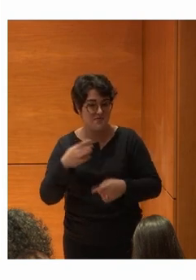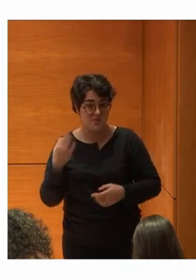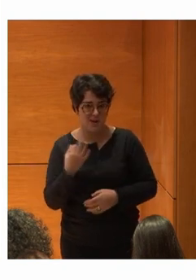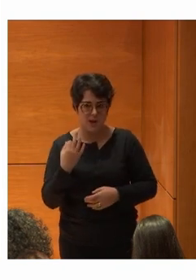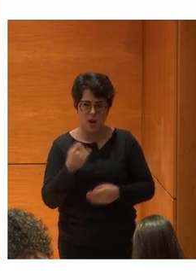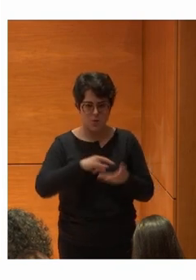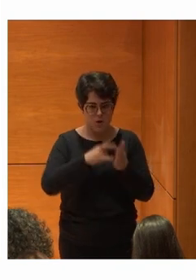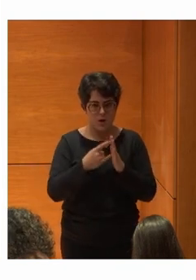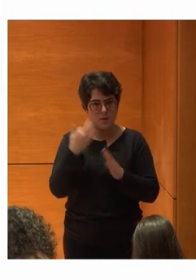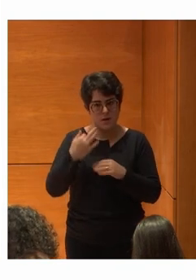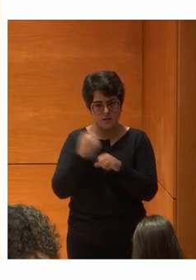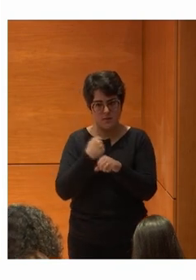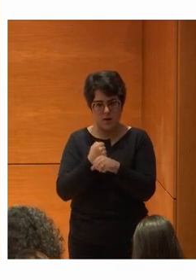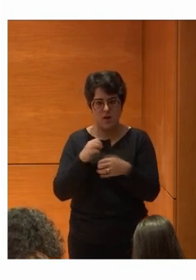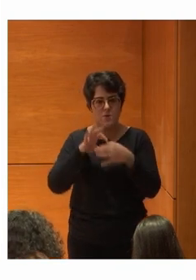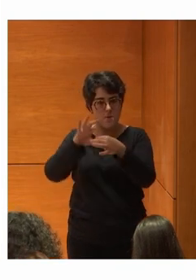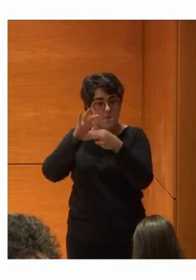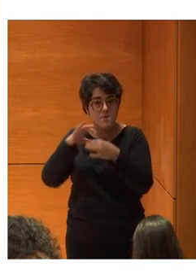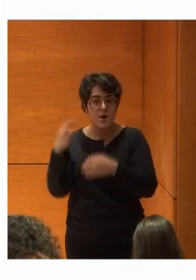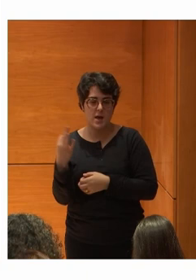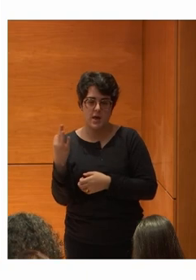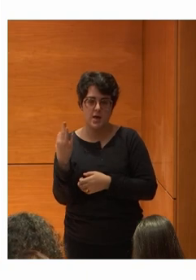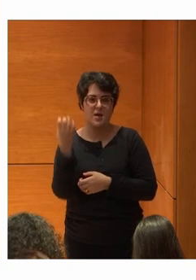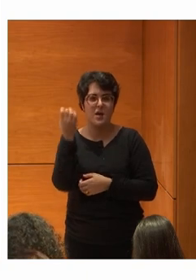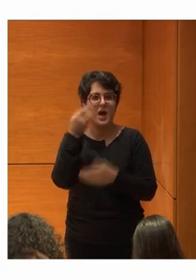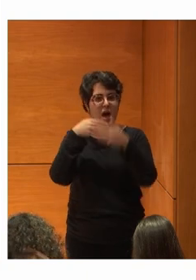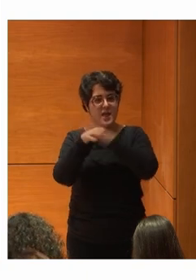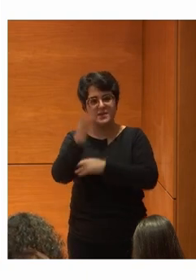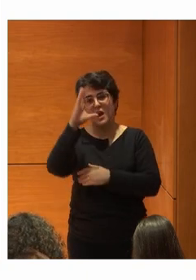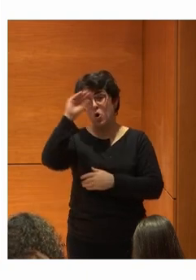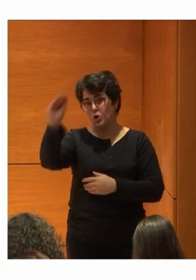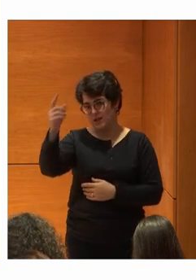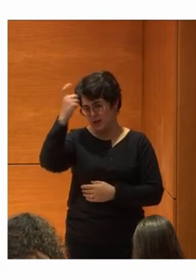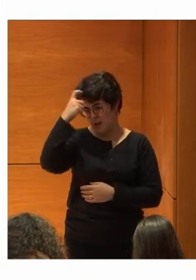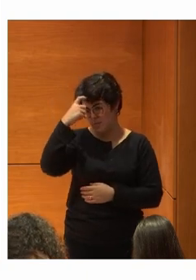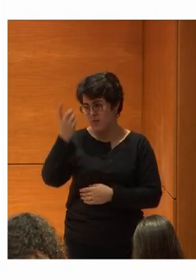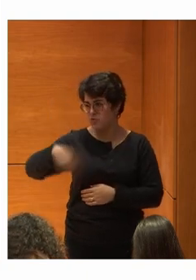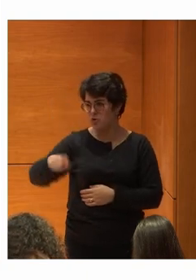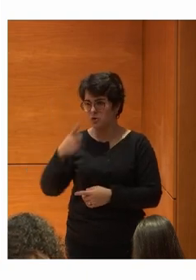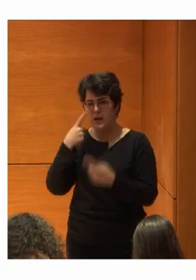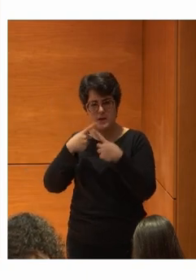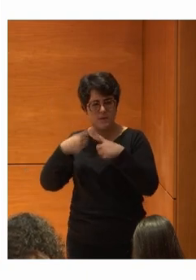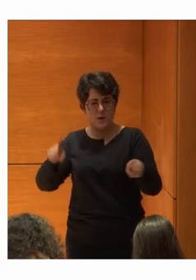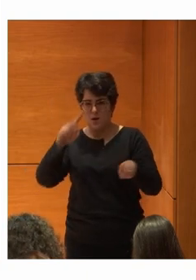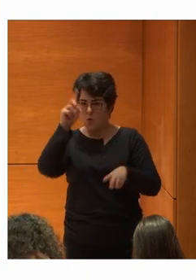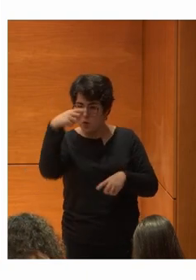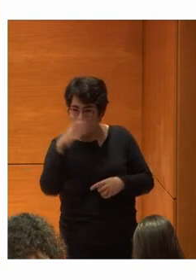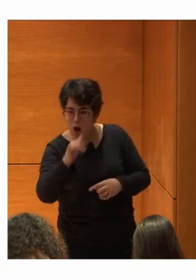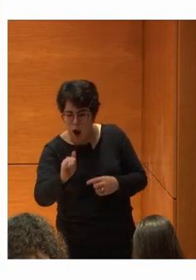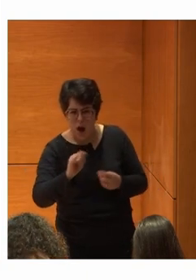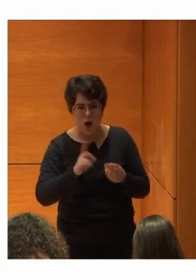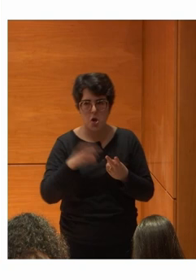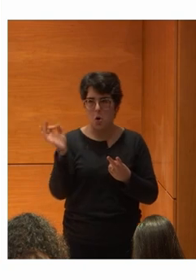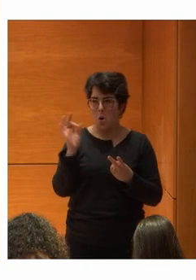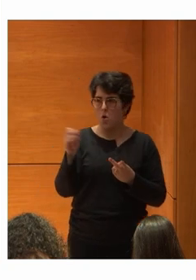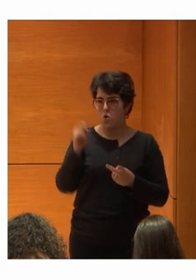Proyectos y trabajos Muchos vinculados A la accesibilidad cognitiva Y tal Vosotros veis Una diferencia cultural O una diferencia